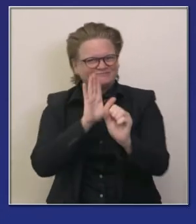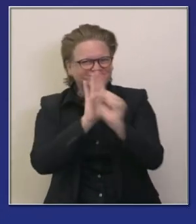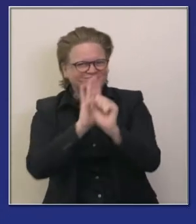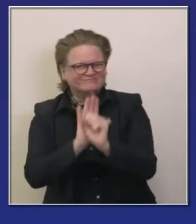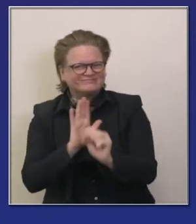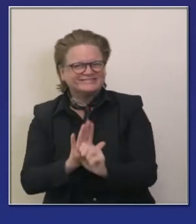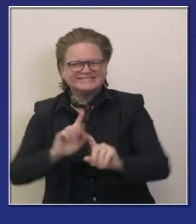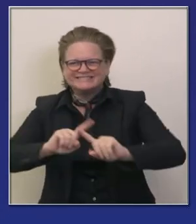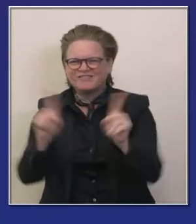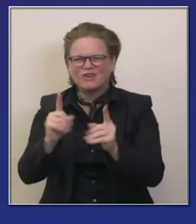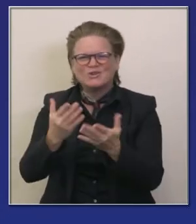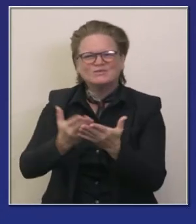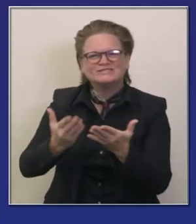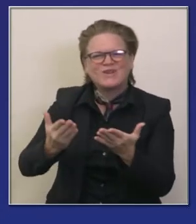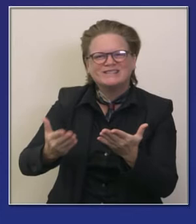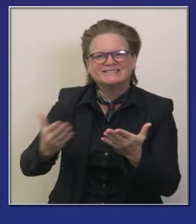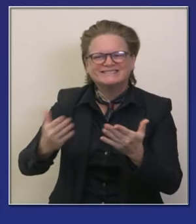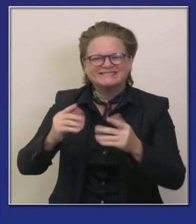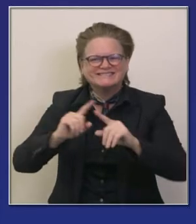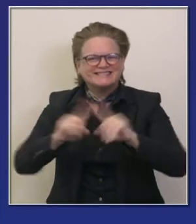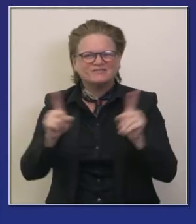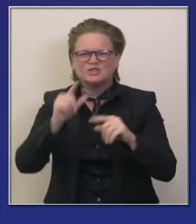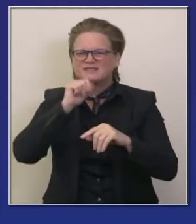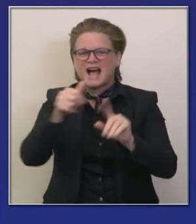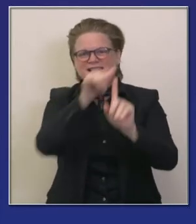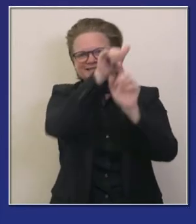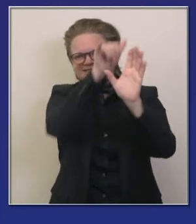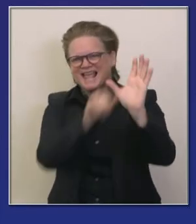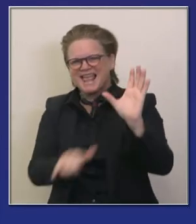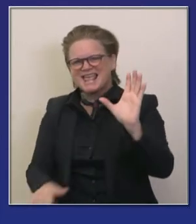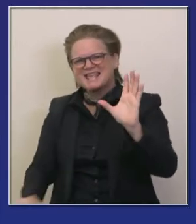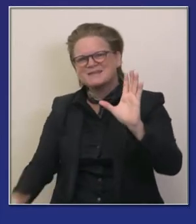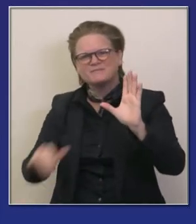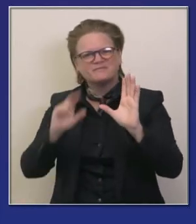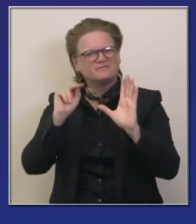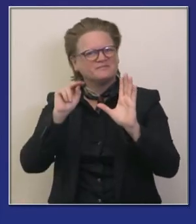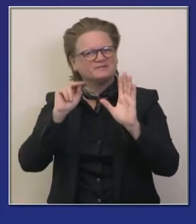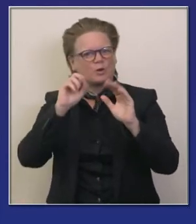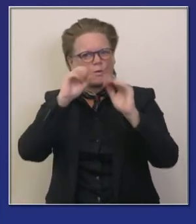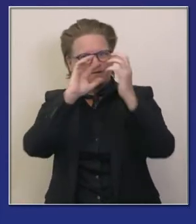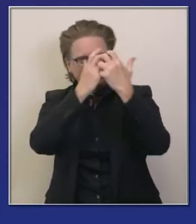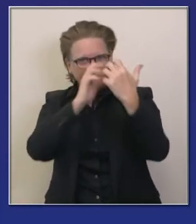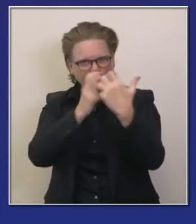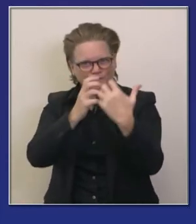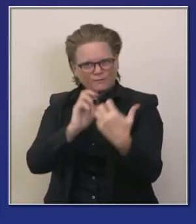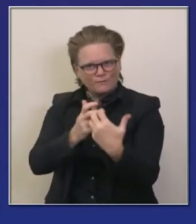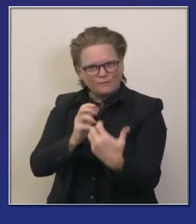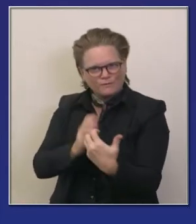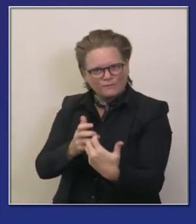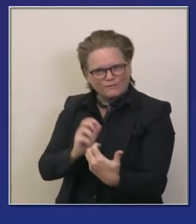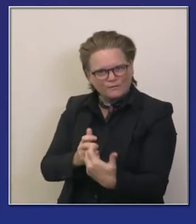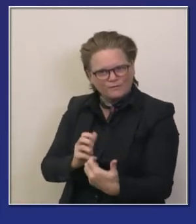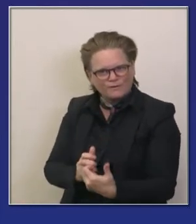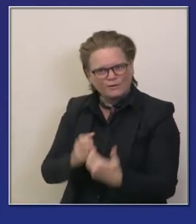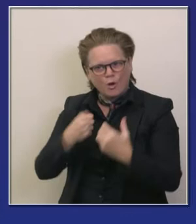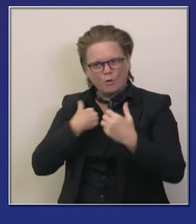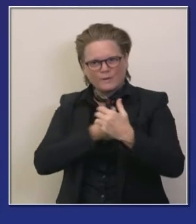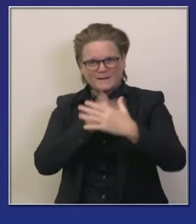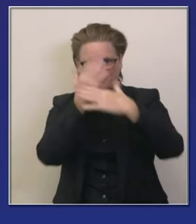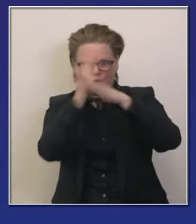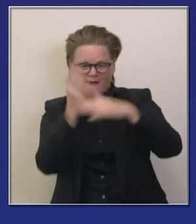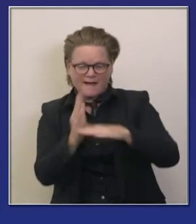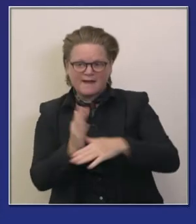capacidades distintas y por consecuencia estamos viendo cinco regiones y no sólo un estado tenemos cinco